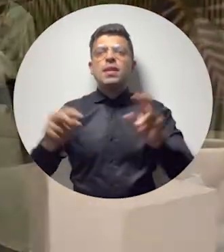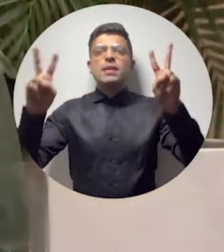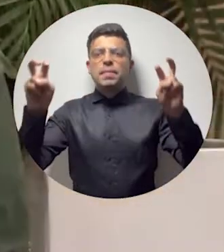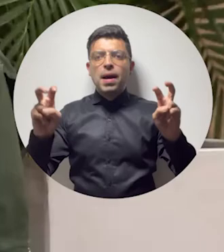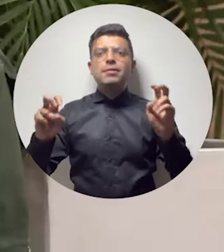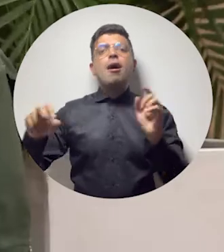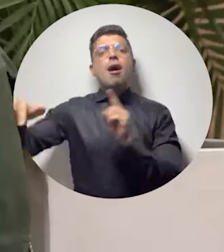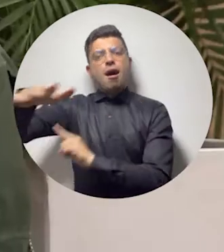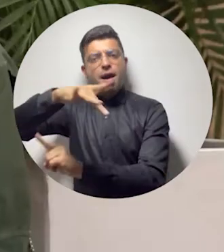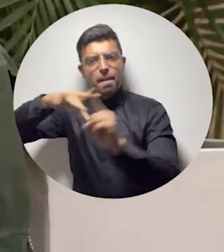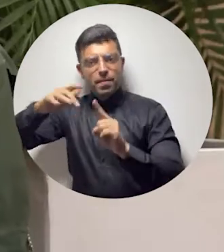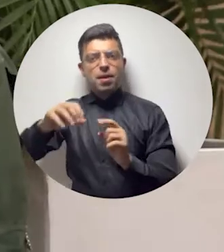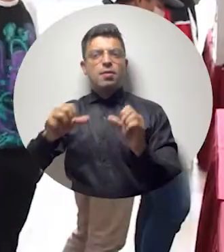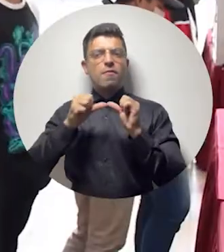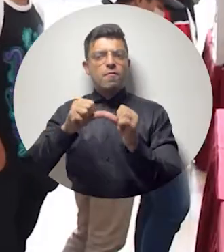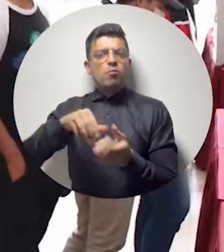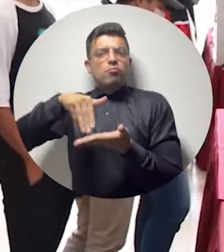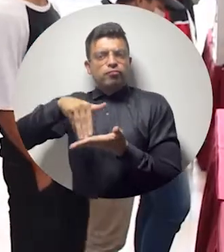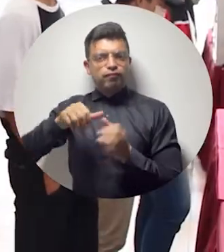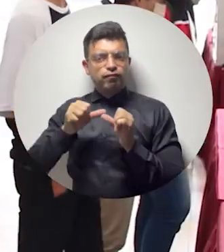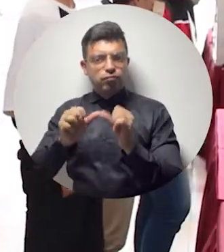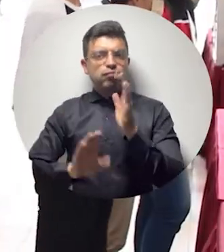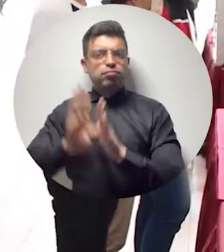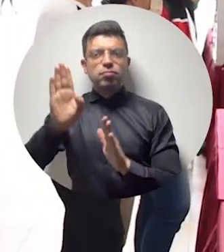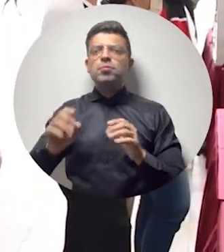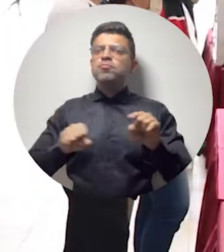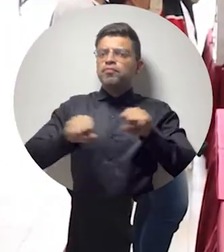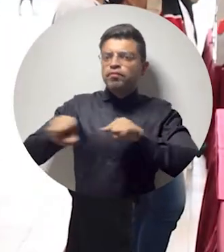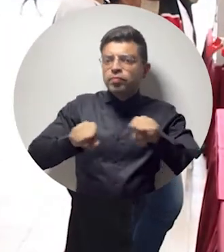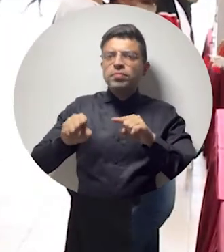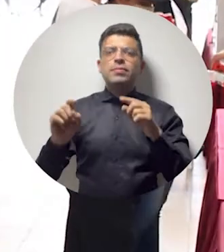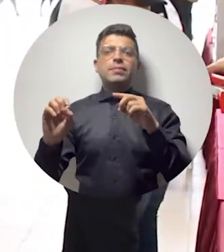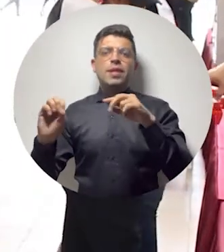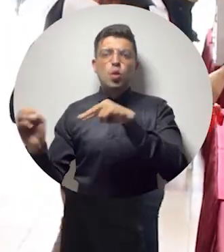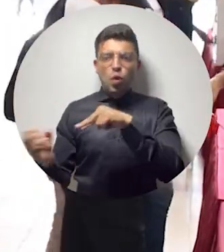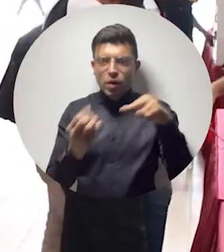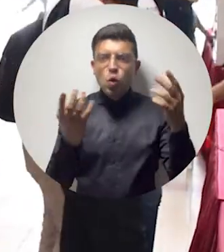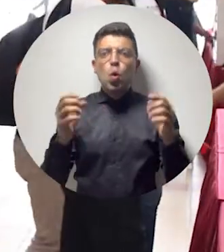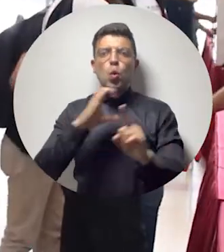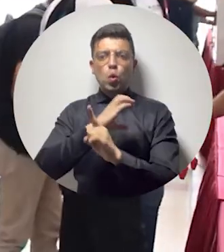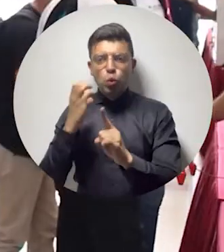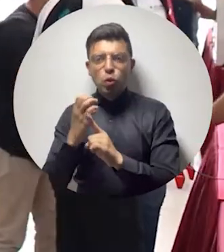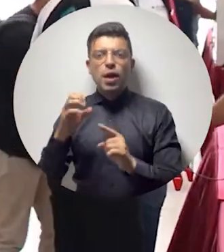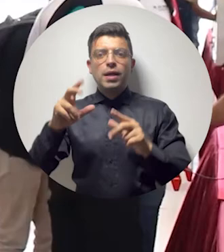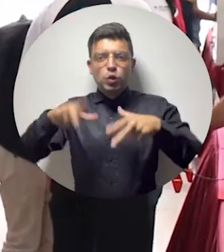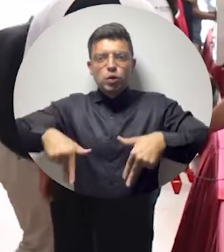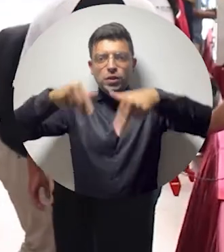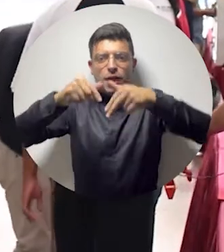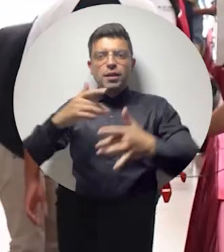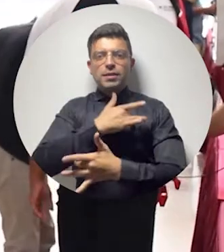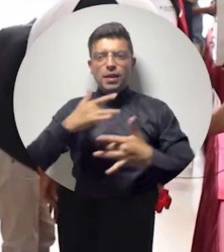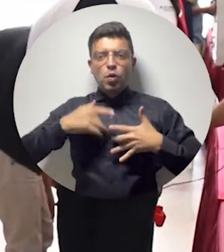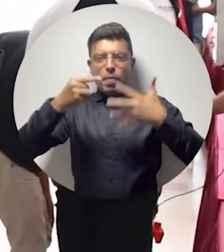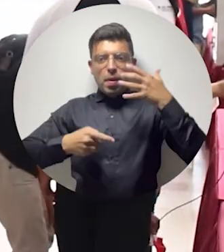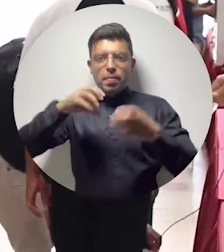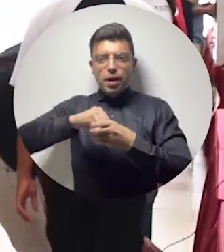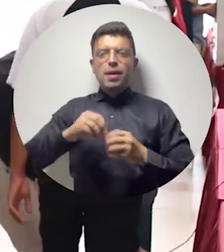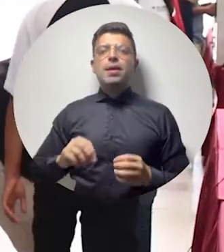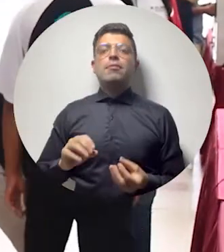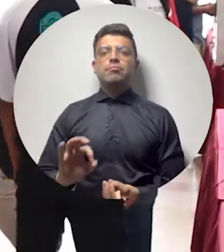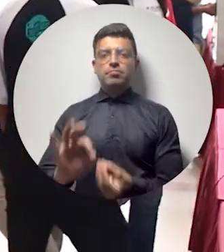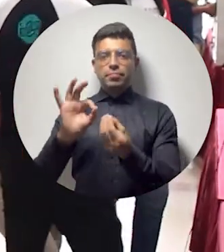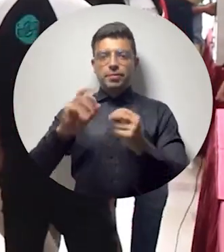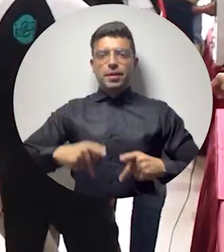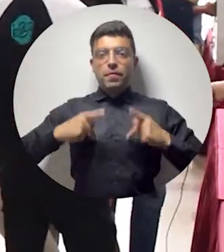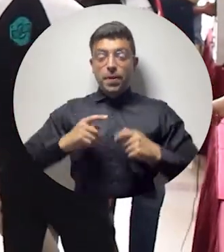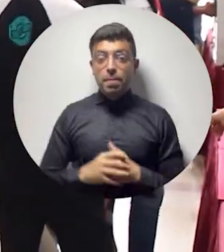y calidad de vida. Todas las dependencias de la Vicerrectoría se han volcado para que estas actividades se desarrollen de una manera,